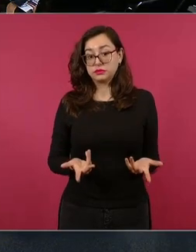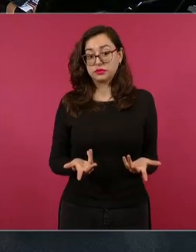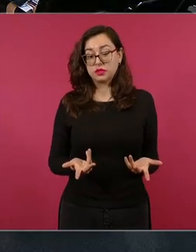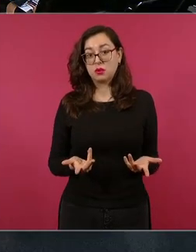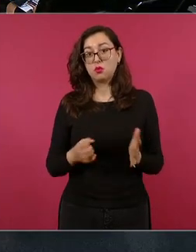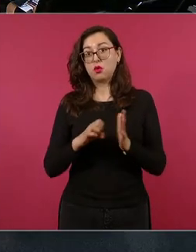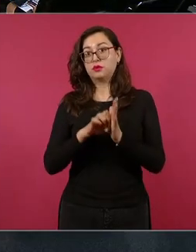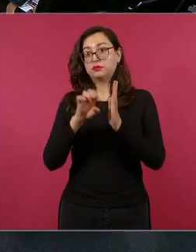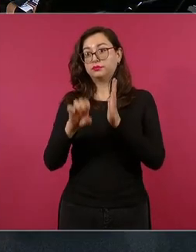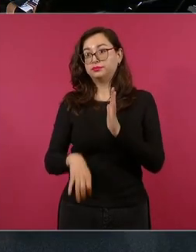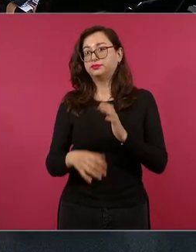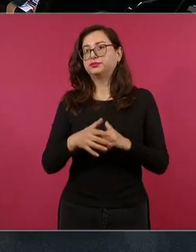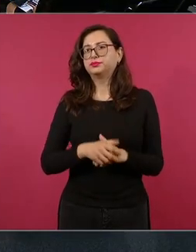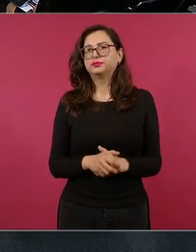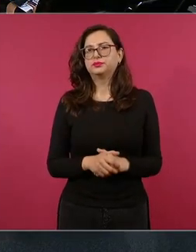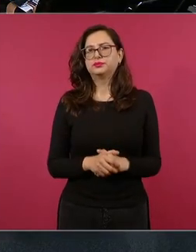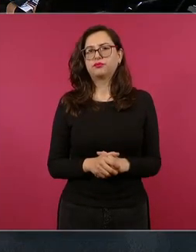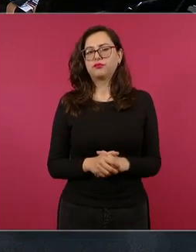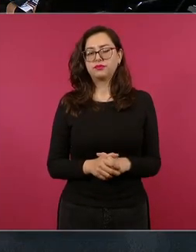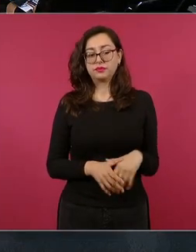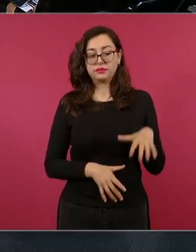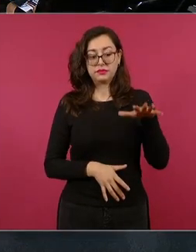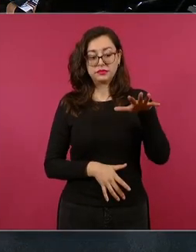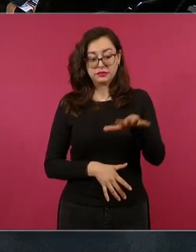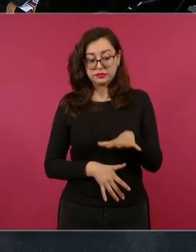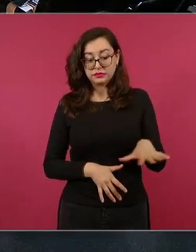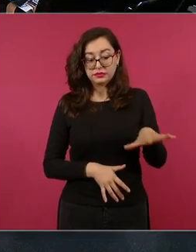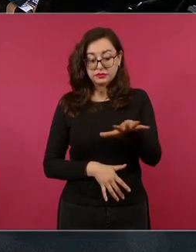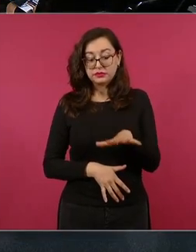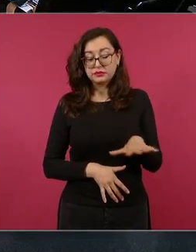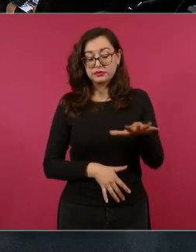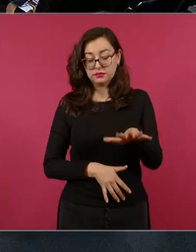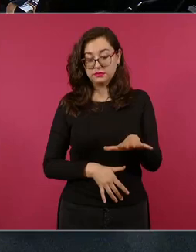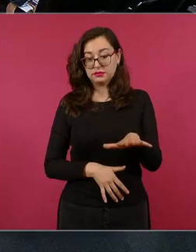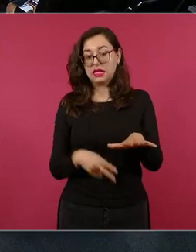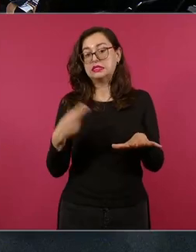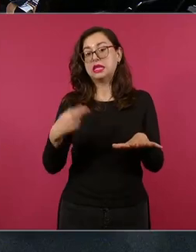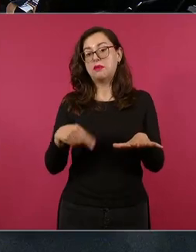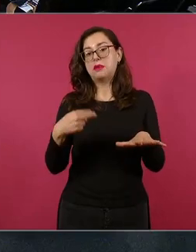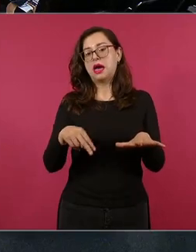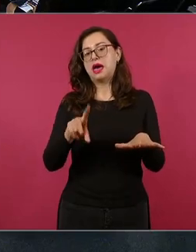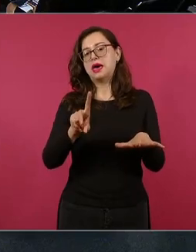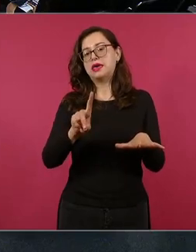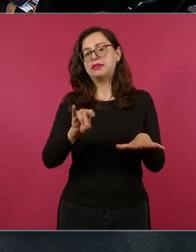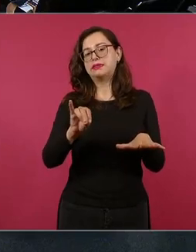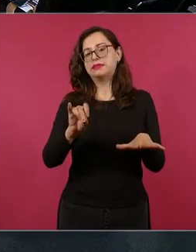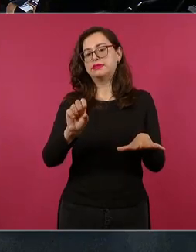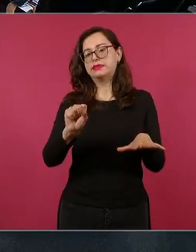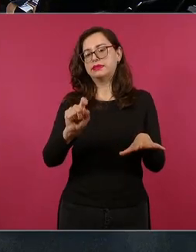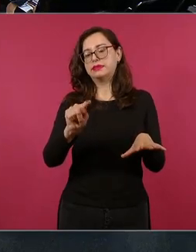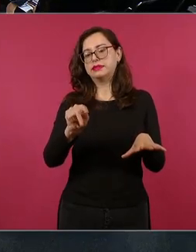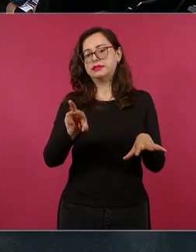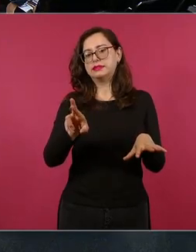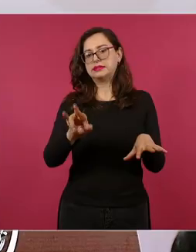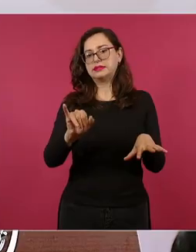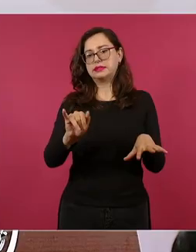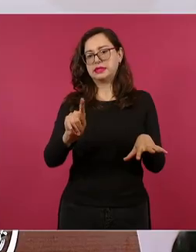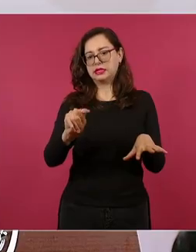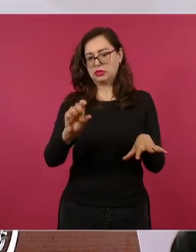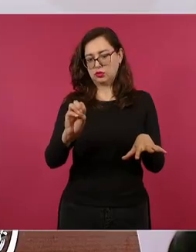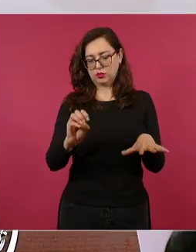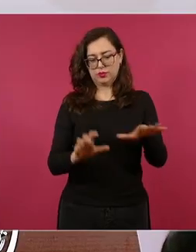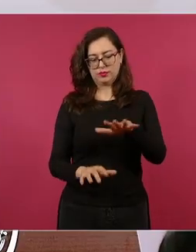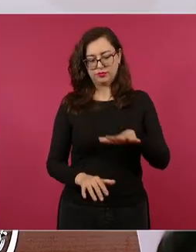distrito qué sé yo 30